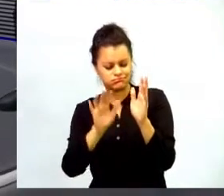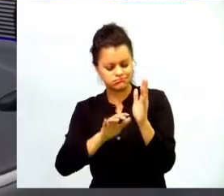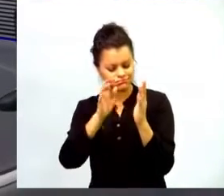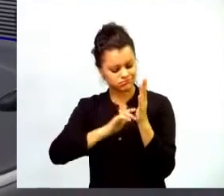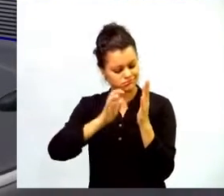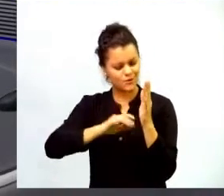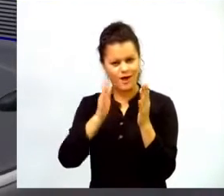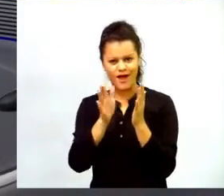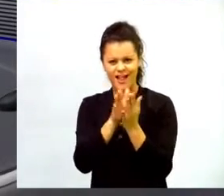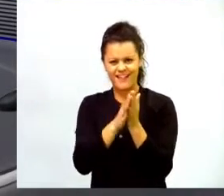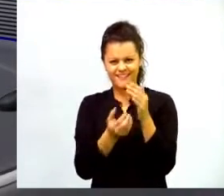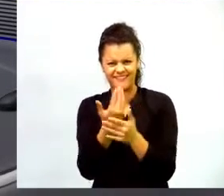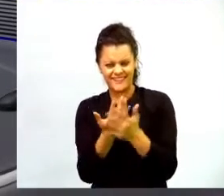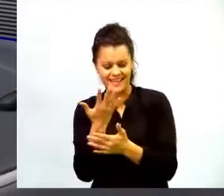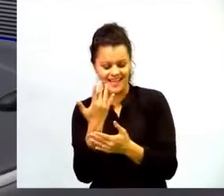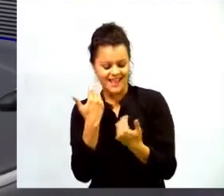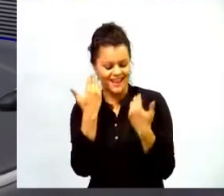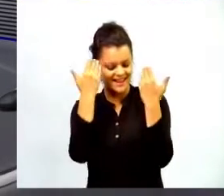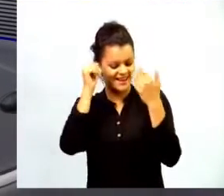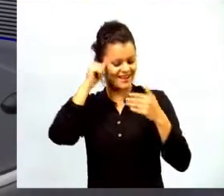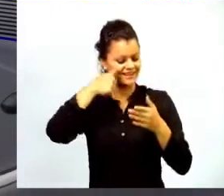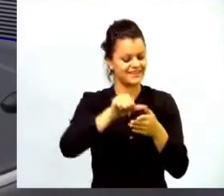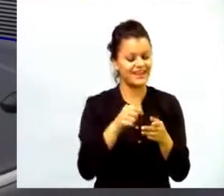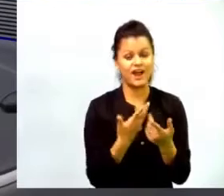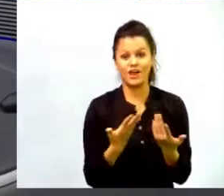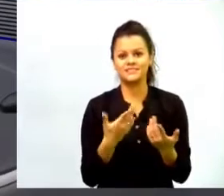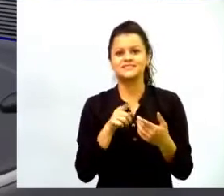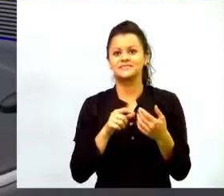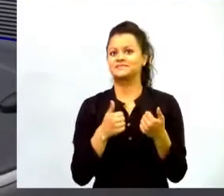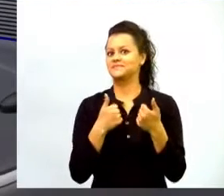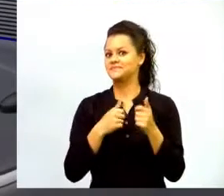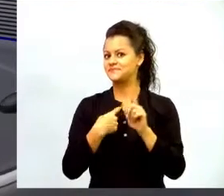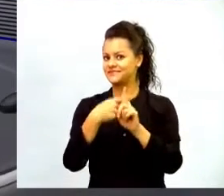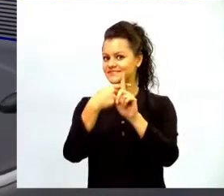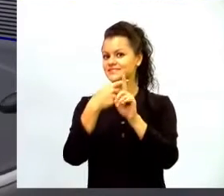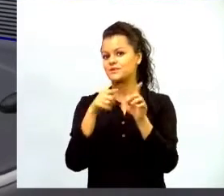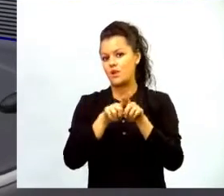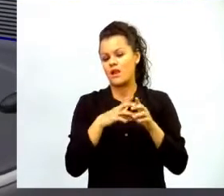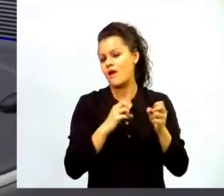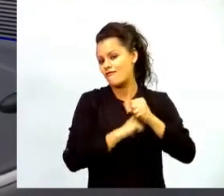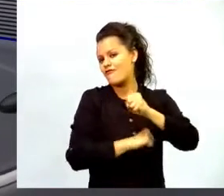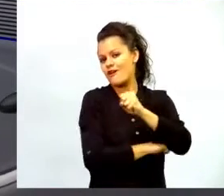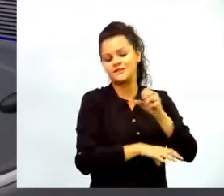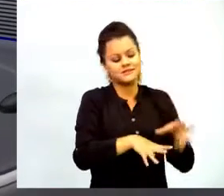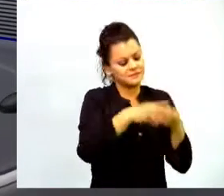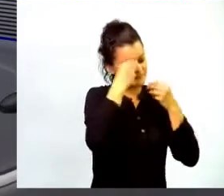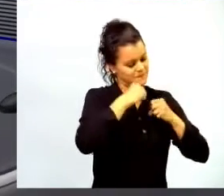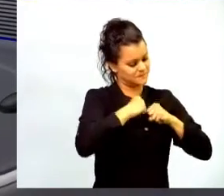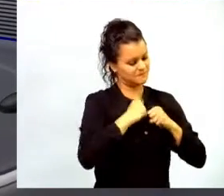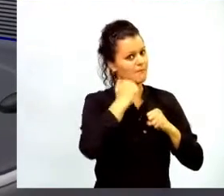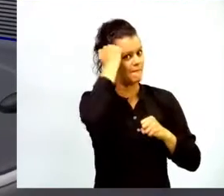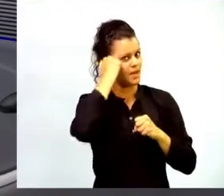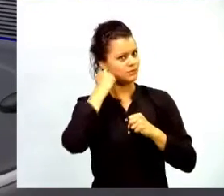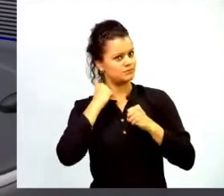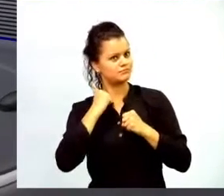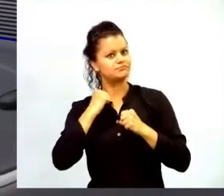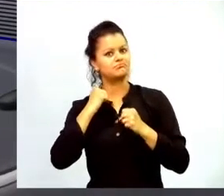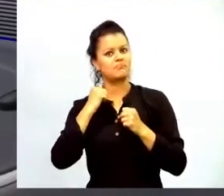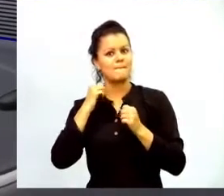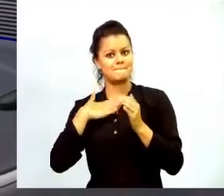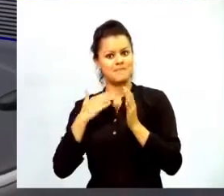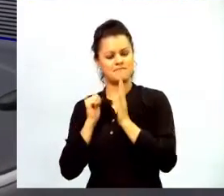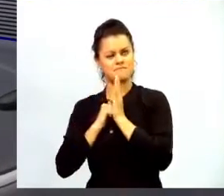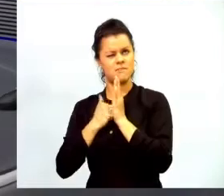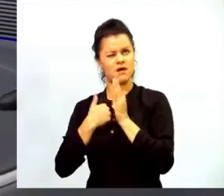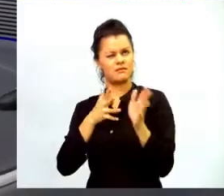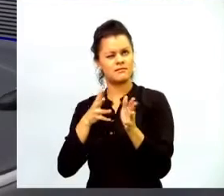sean aprendices que se fortalezcan pedagógica pero también disciplinarmente y que se enamoren de sus experiencias aprendiendo a evaluarlas